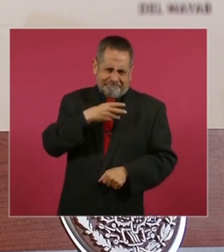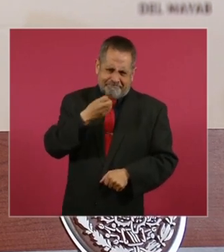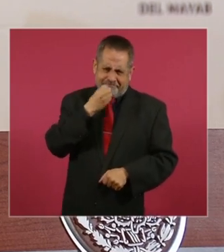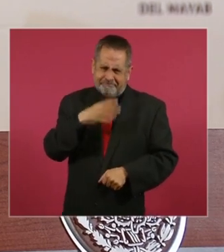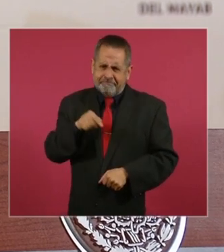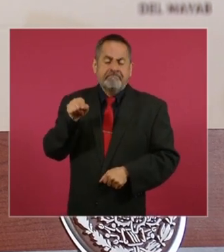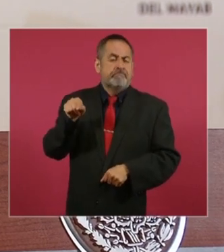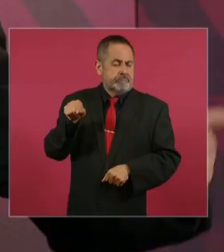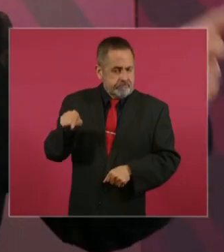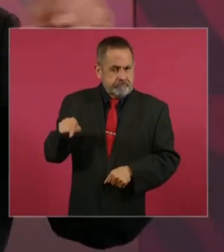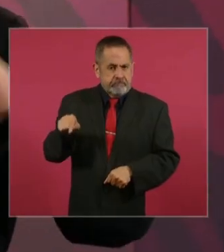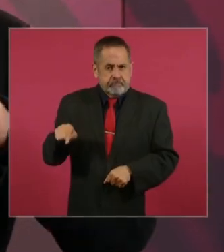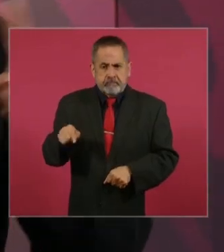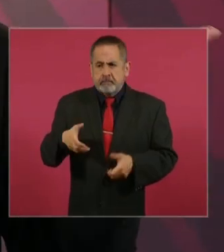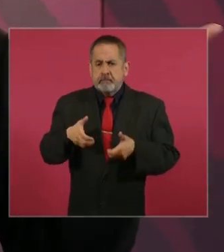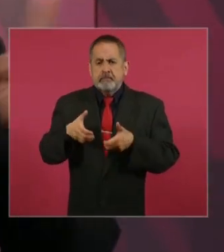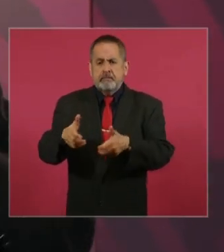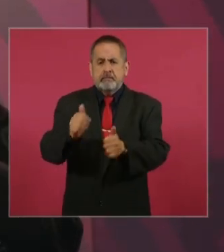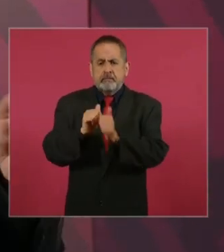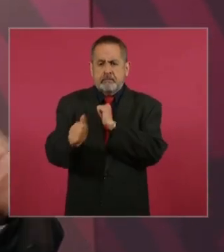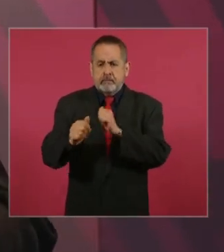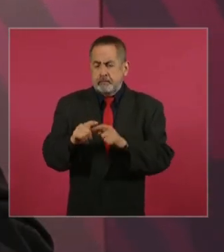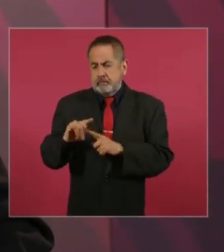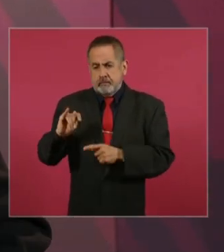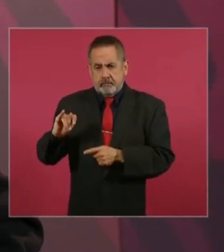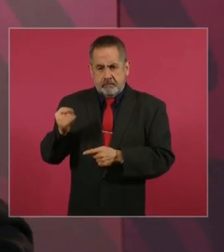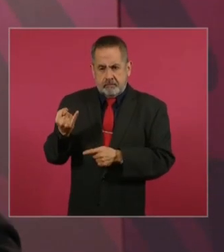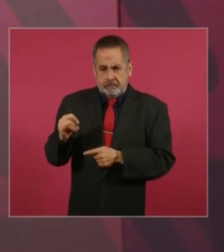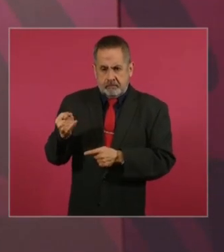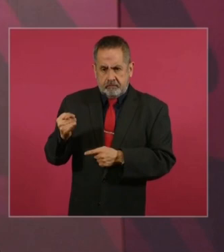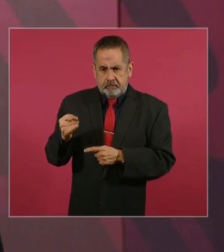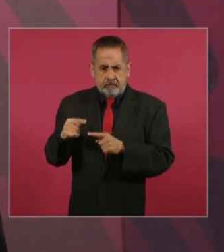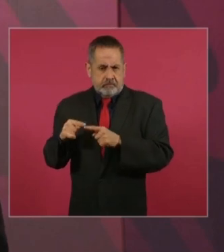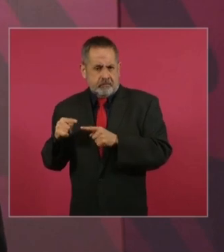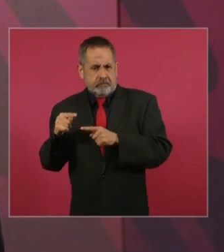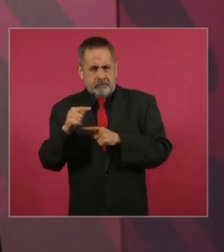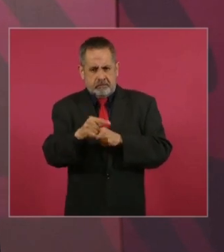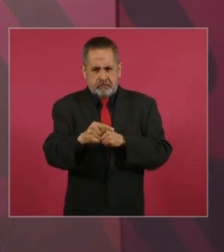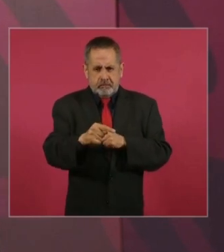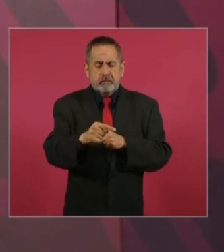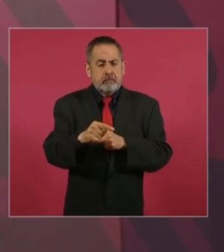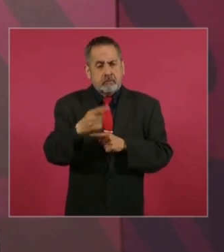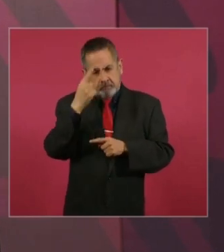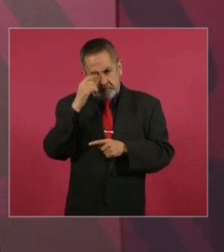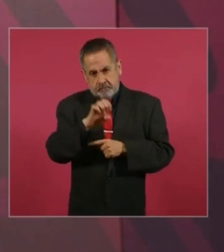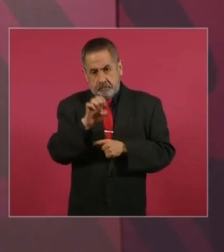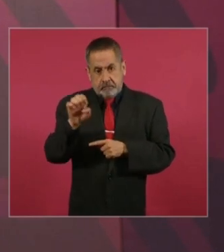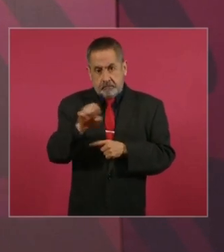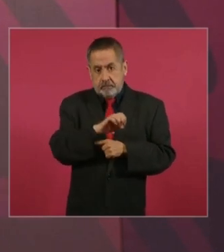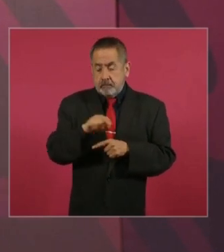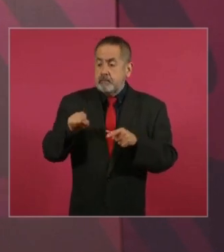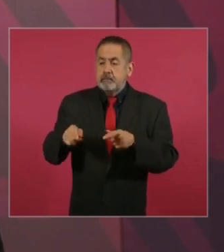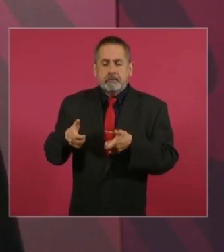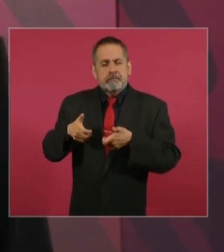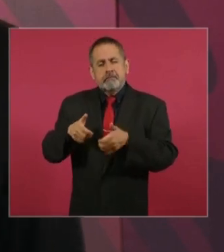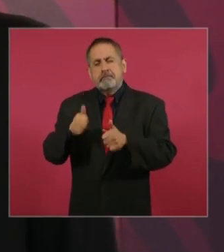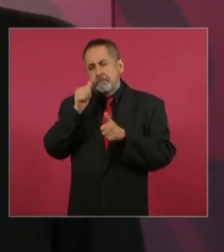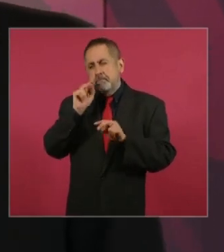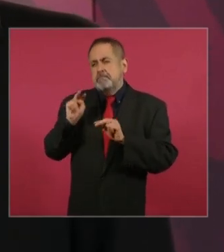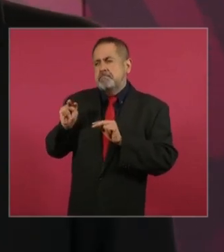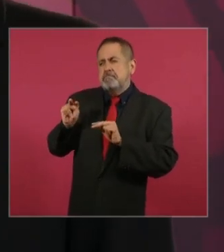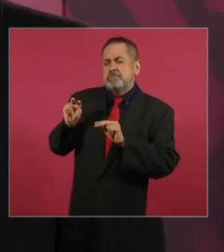Esa carretera de Tijuana, Ensenada, la escénica, la escénica, sí,